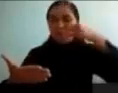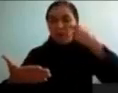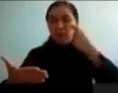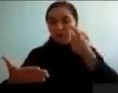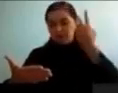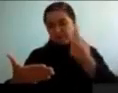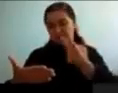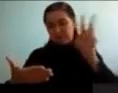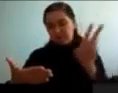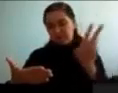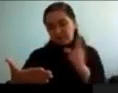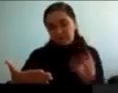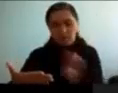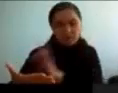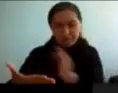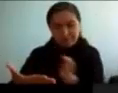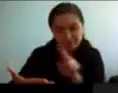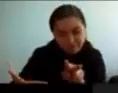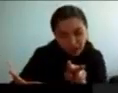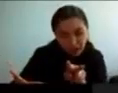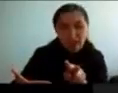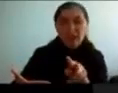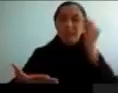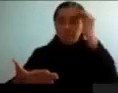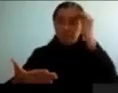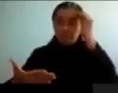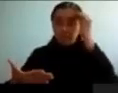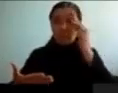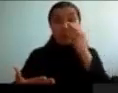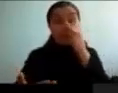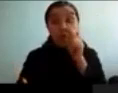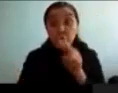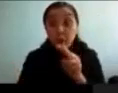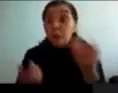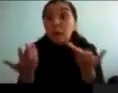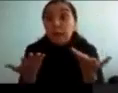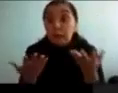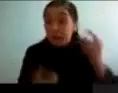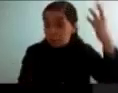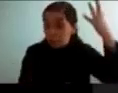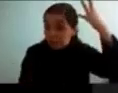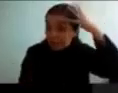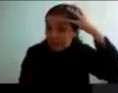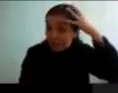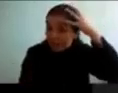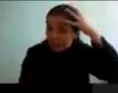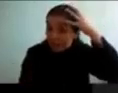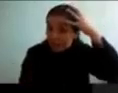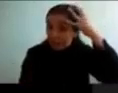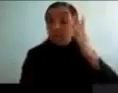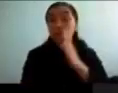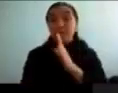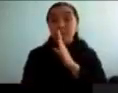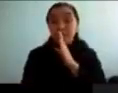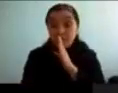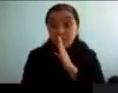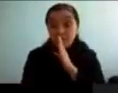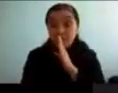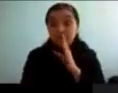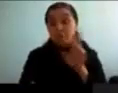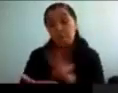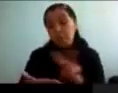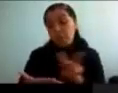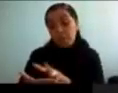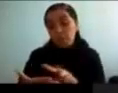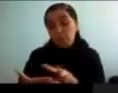¿Cierto? Si nosotros registramos, y vemos lo que pasó en su cerebro, durante todo ese periodo, de cual ustedes siguieron leyendo, de manera automatizada, sin entender nada, es que la atención ya no